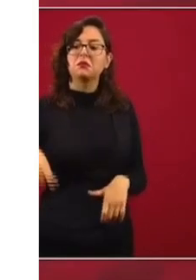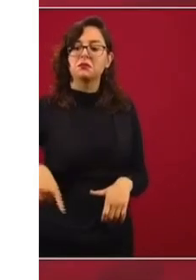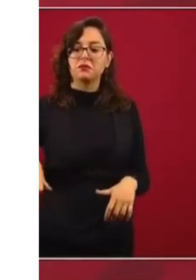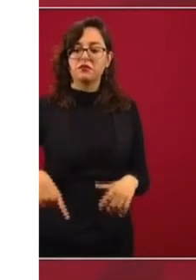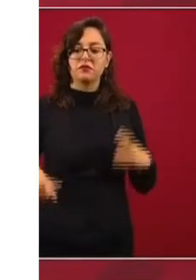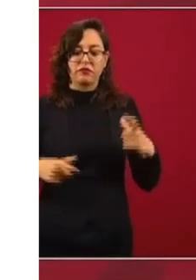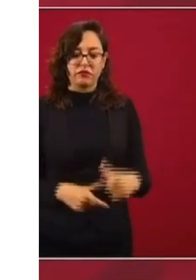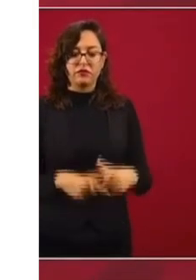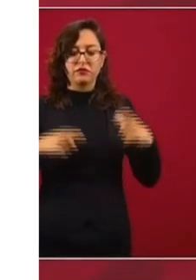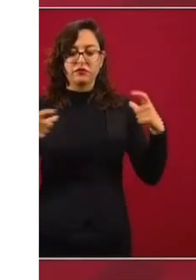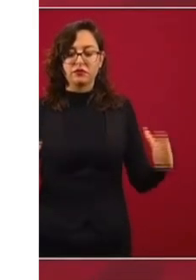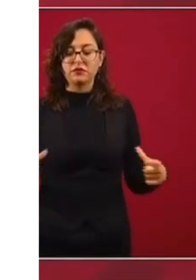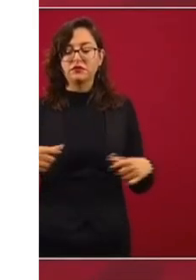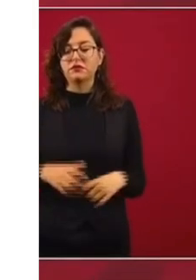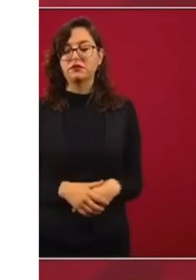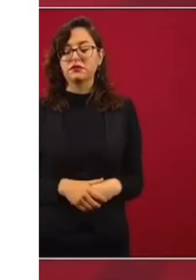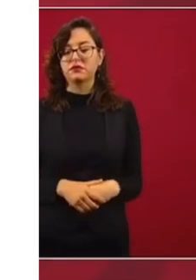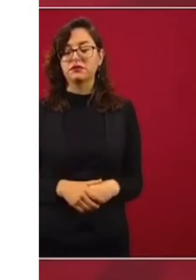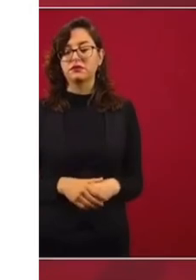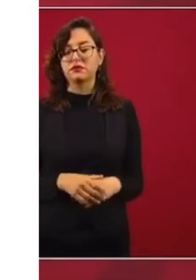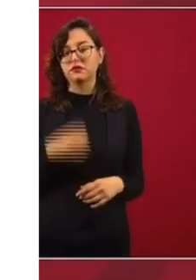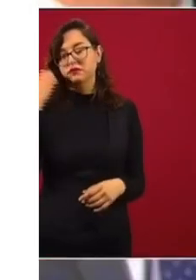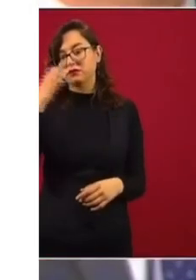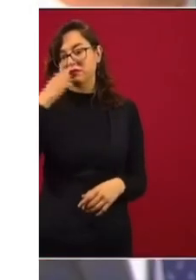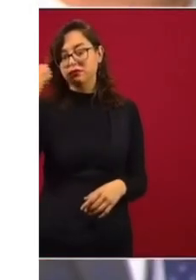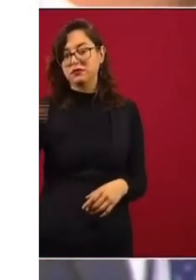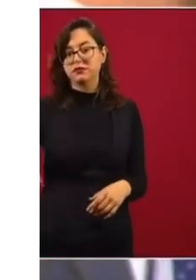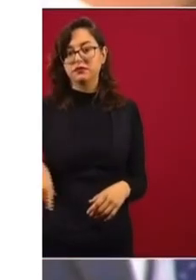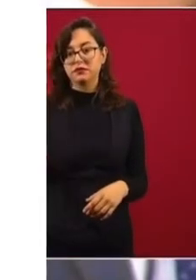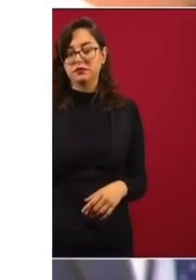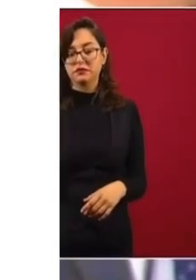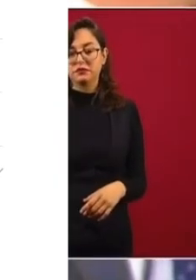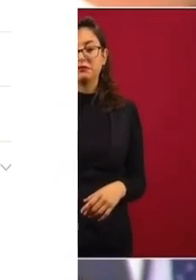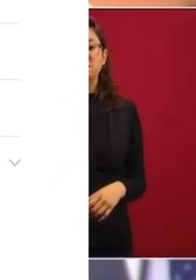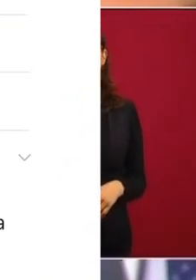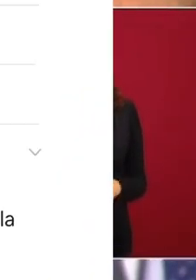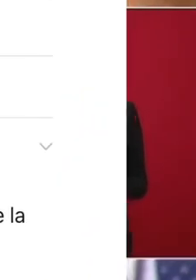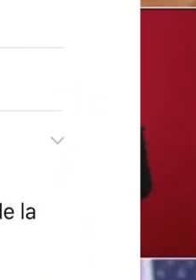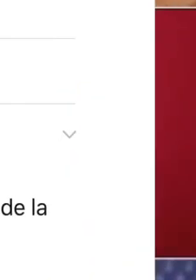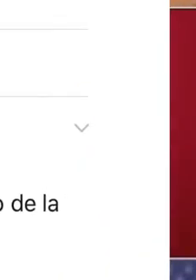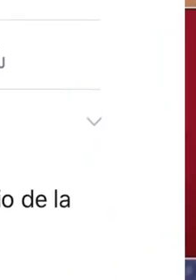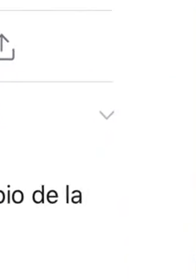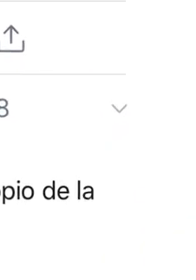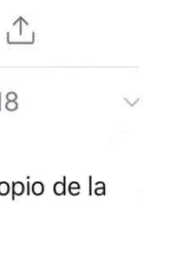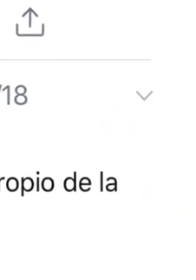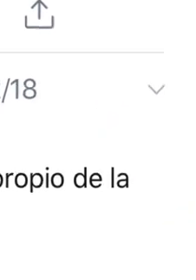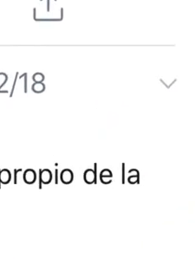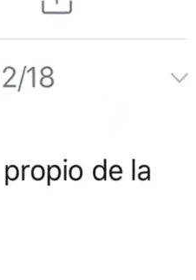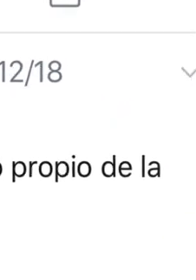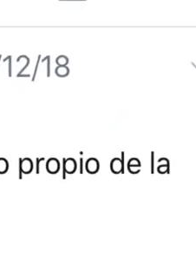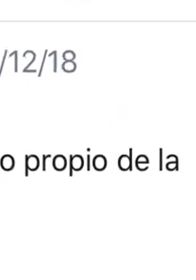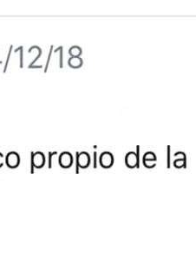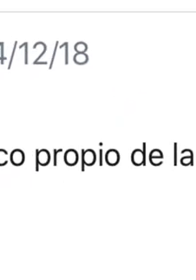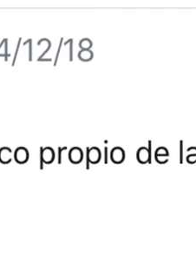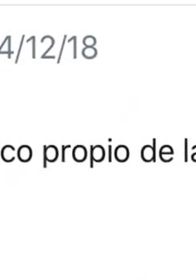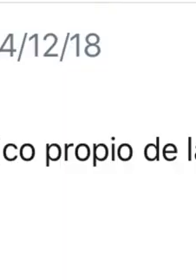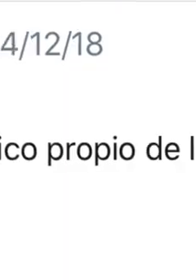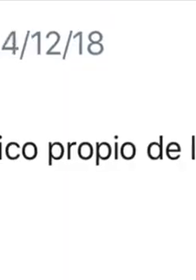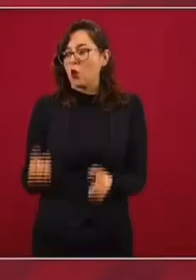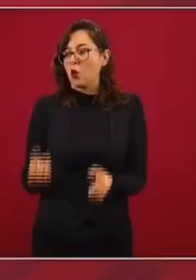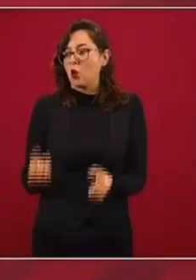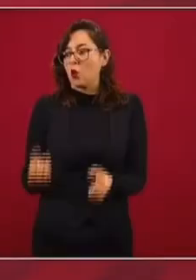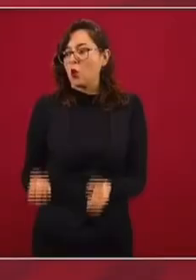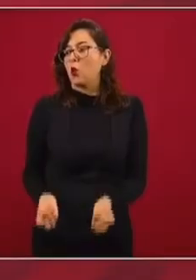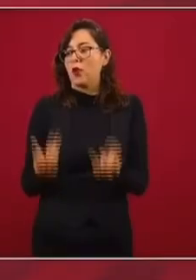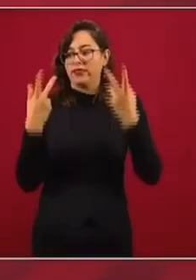matrícula en educación pública, pero hasta el 11 de septiembre sabemos cuánto es la matrícula